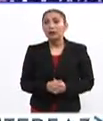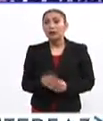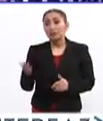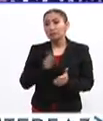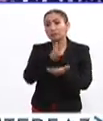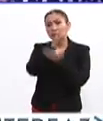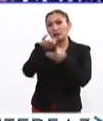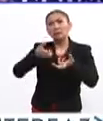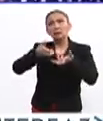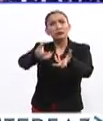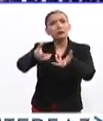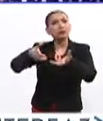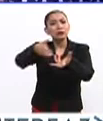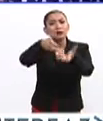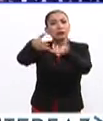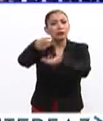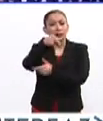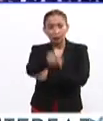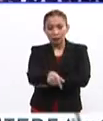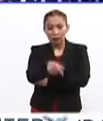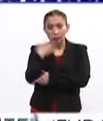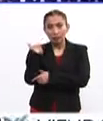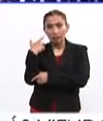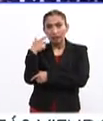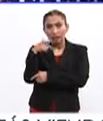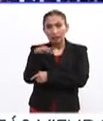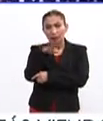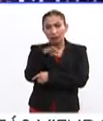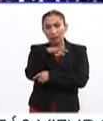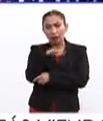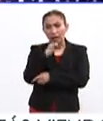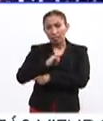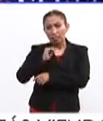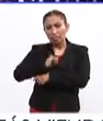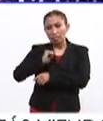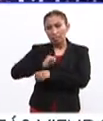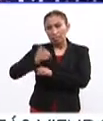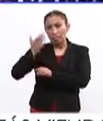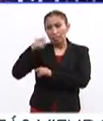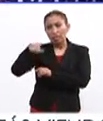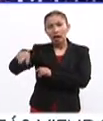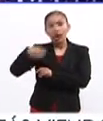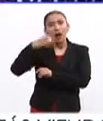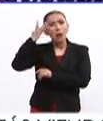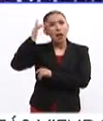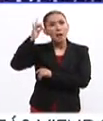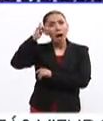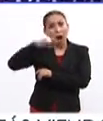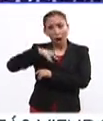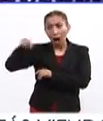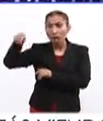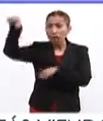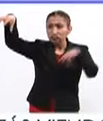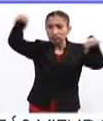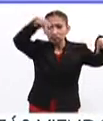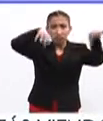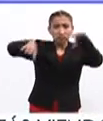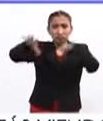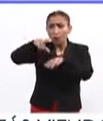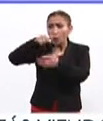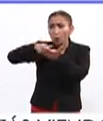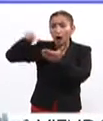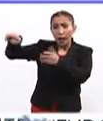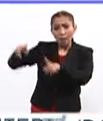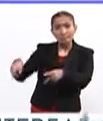rumbo a la salida a la carretera antigua a Cuernavaca. Hay varias áreas